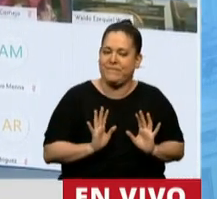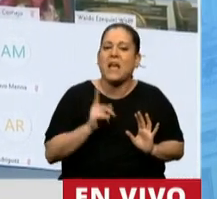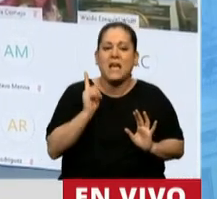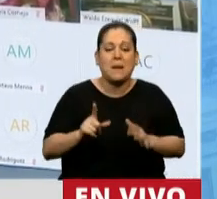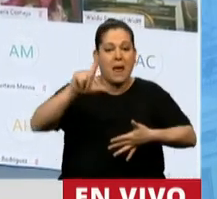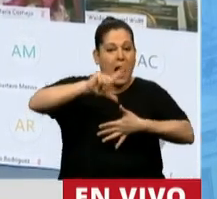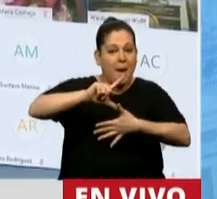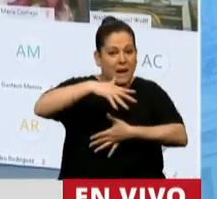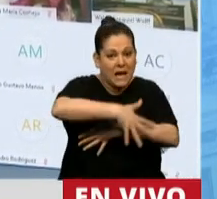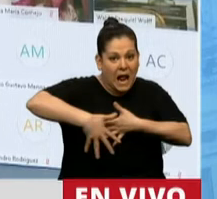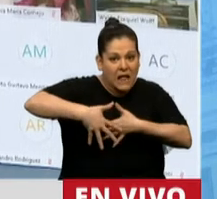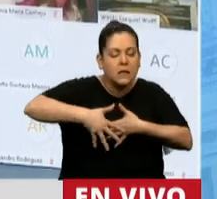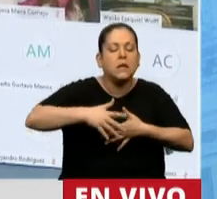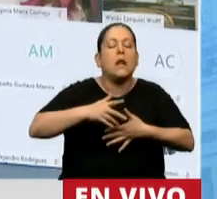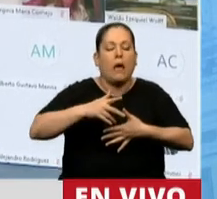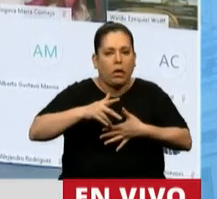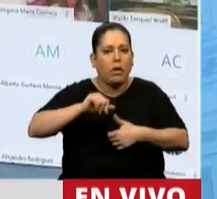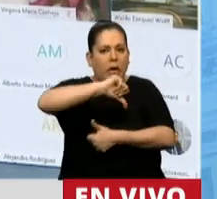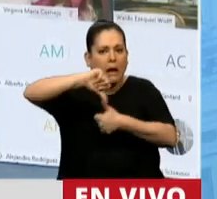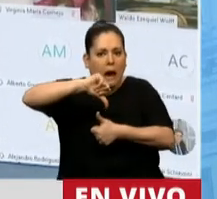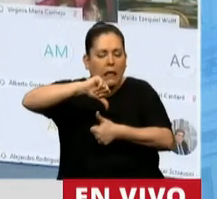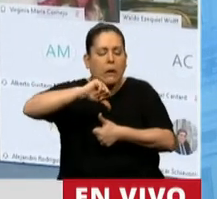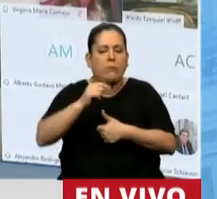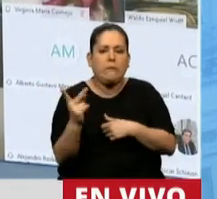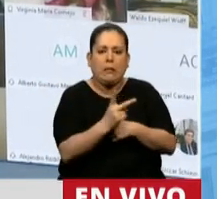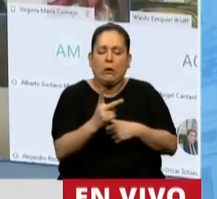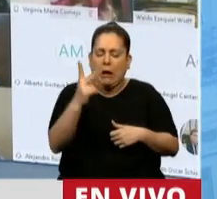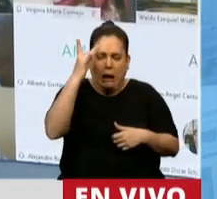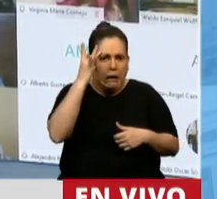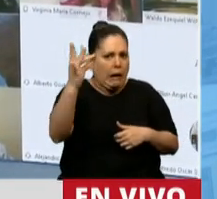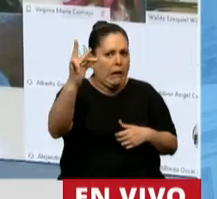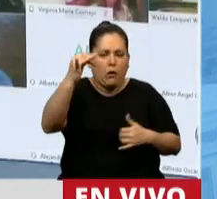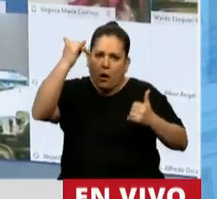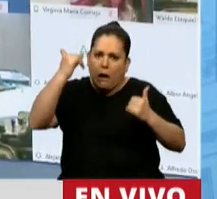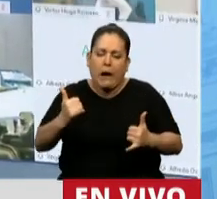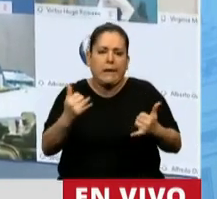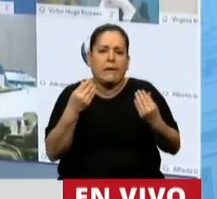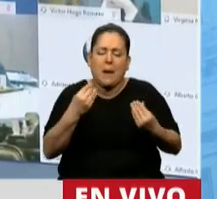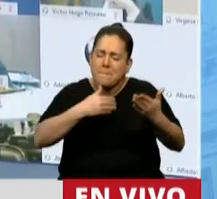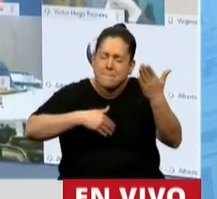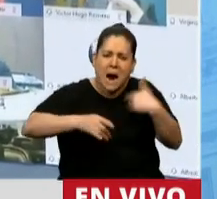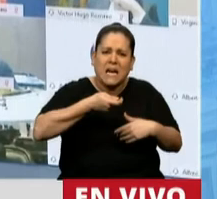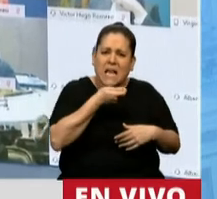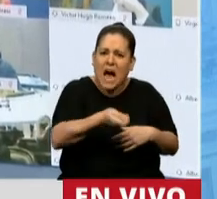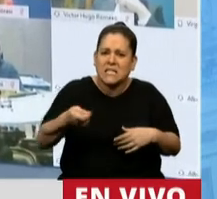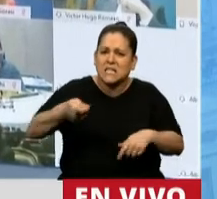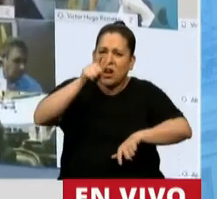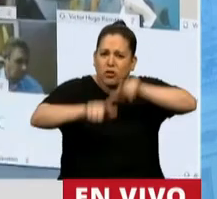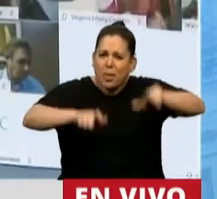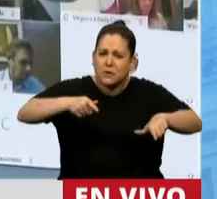Latina y el Caribe tienen el triste récord de ser la región que más asesinatos de personas